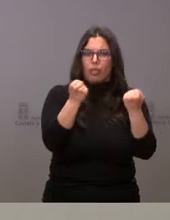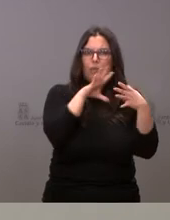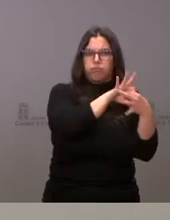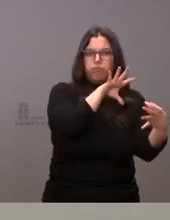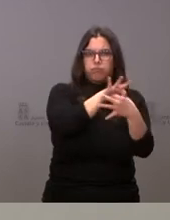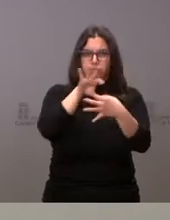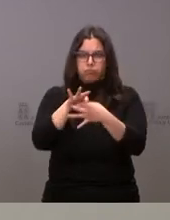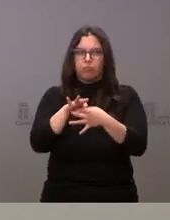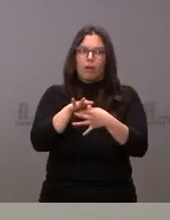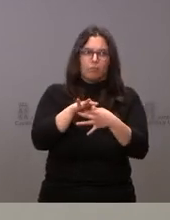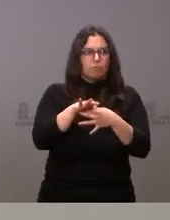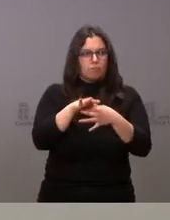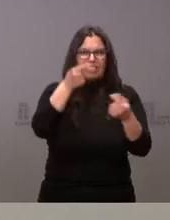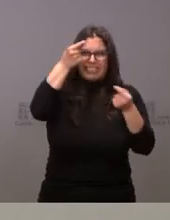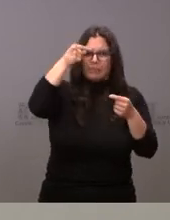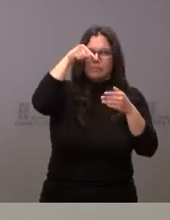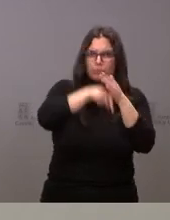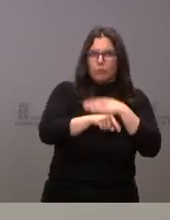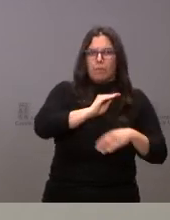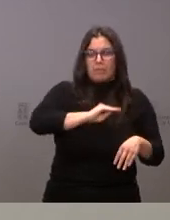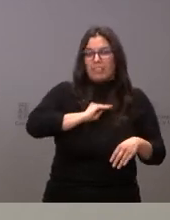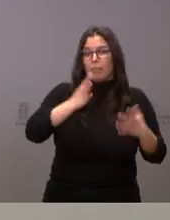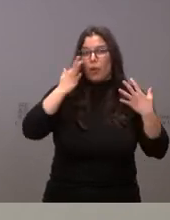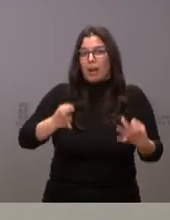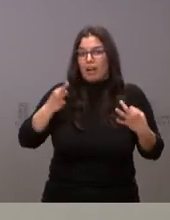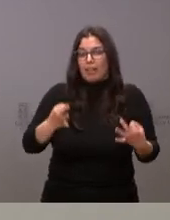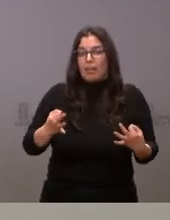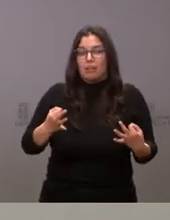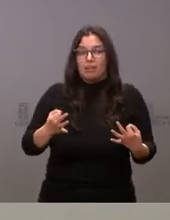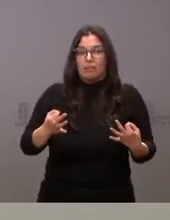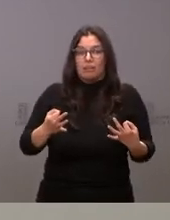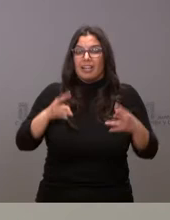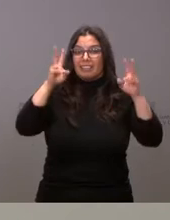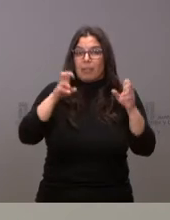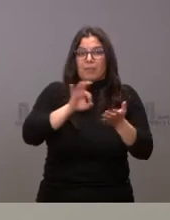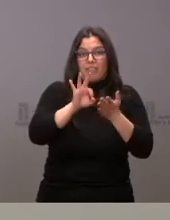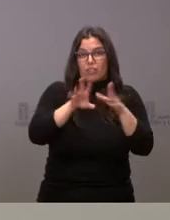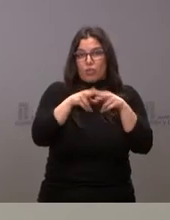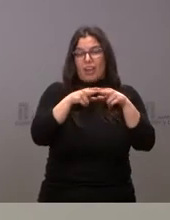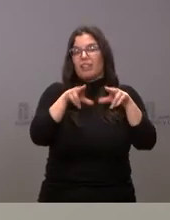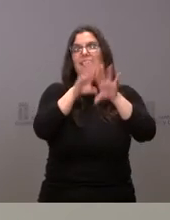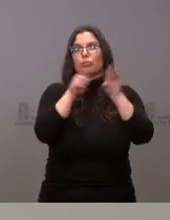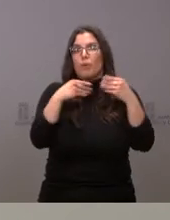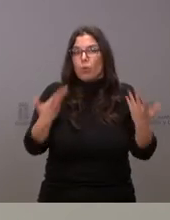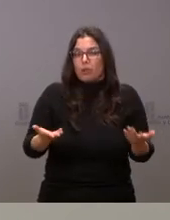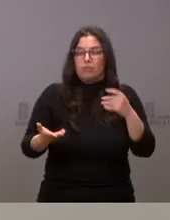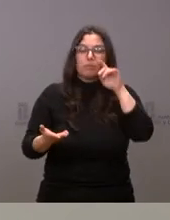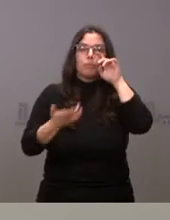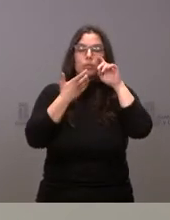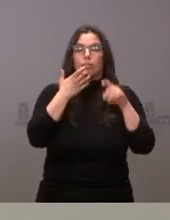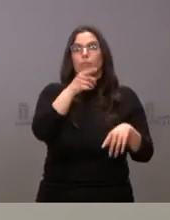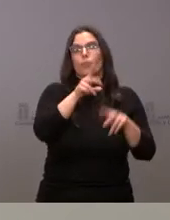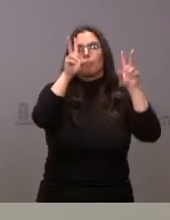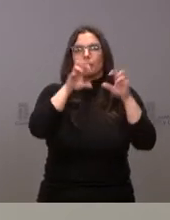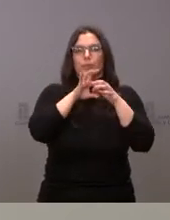ciertamente pormenorizada pero básicamente en materia de servicios sociales se habla de los aspectos